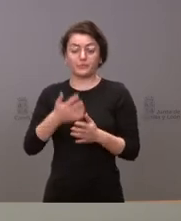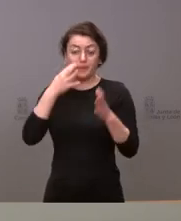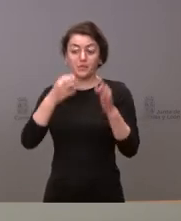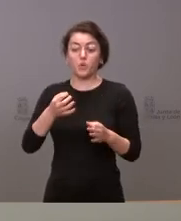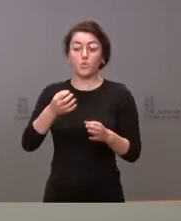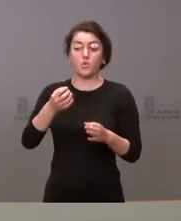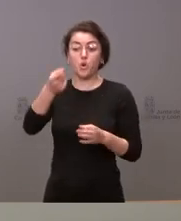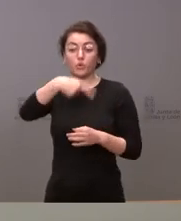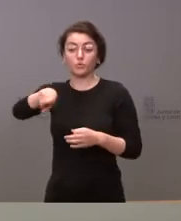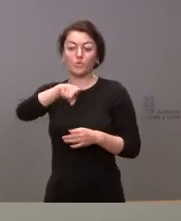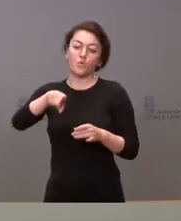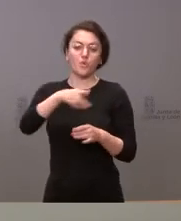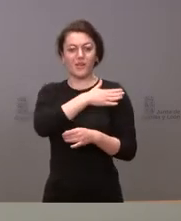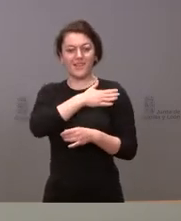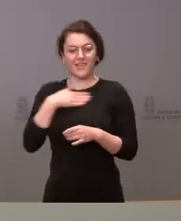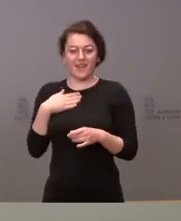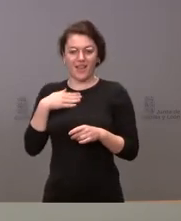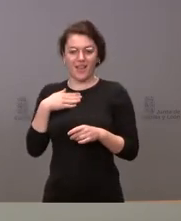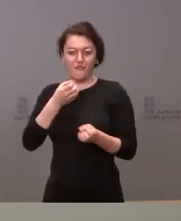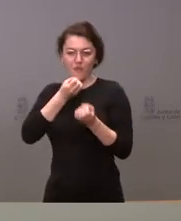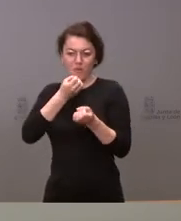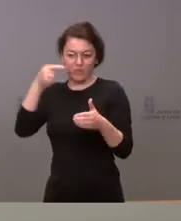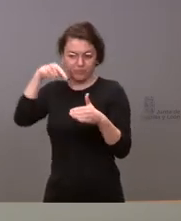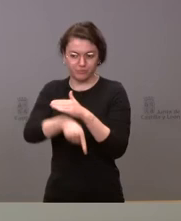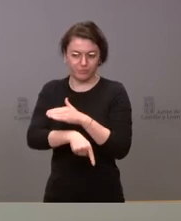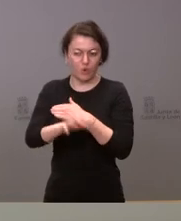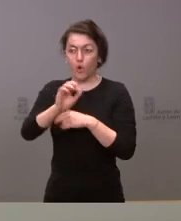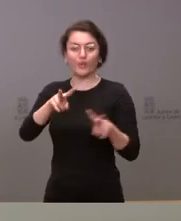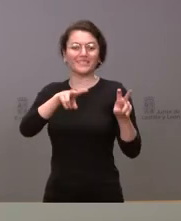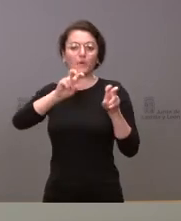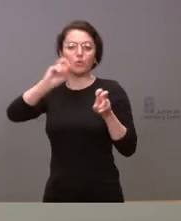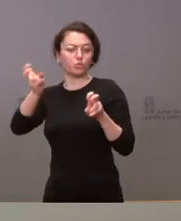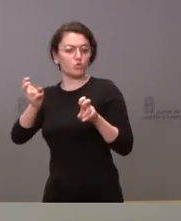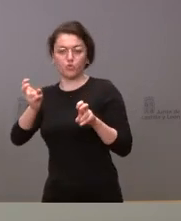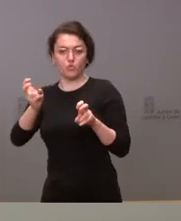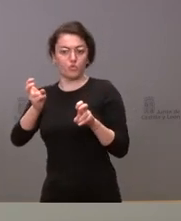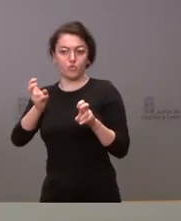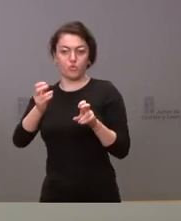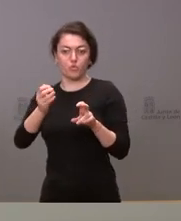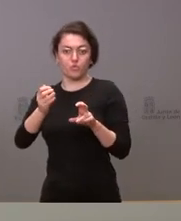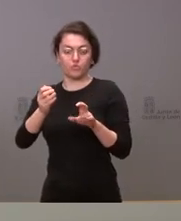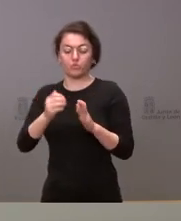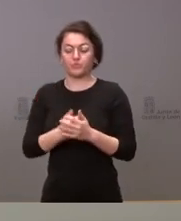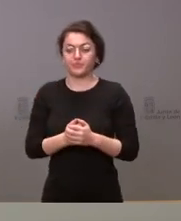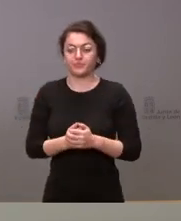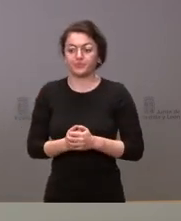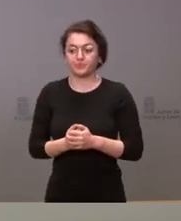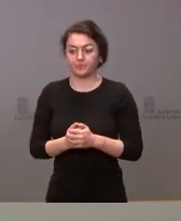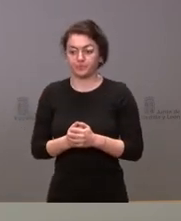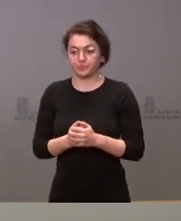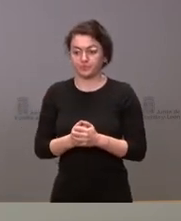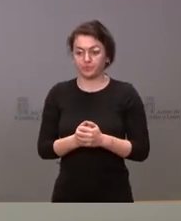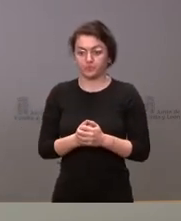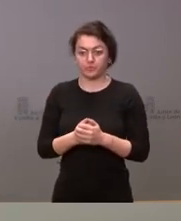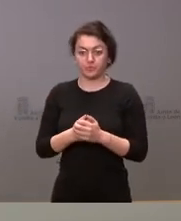alguna necesidad de profundizar en alguna información adicional sobre los mismos o en alguna otra cuestión que yo no haya señalado inicialmente, pero que igualmente